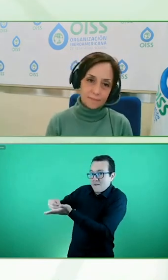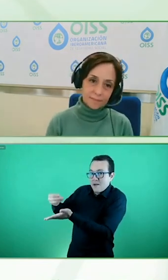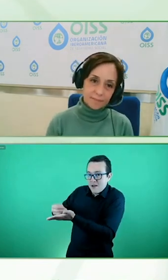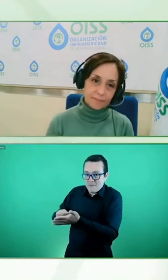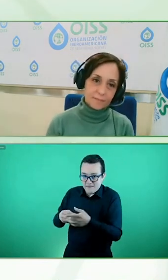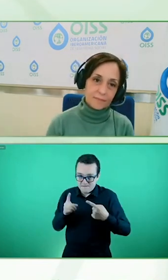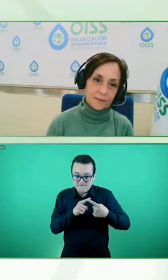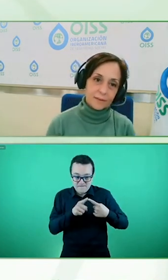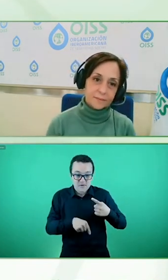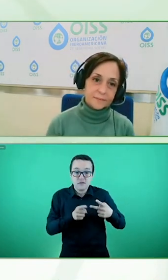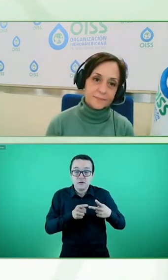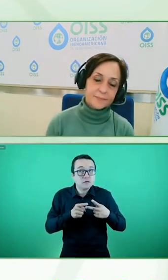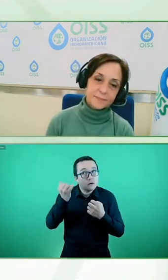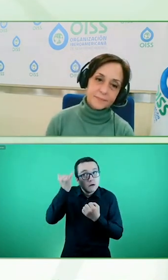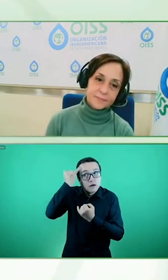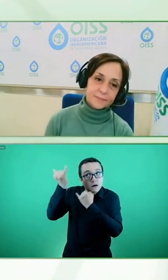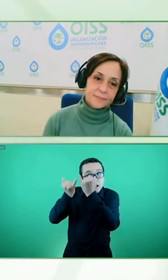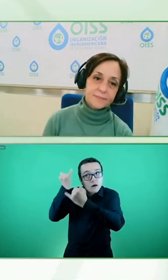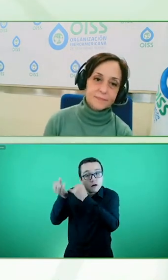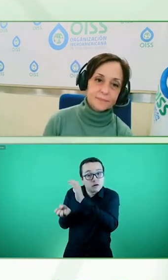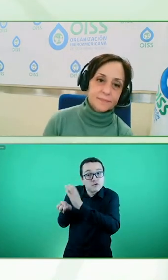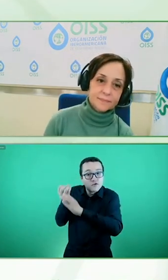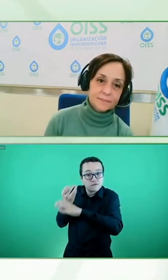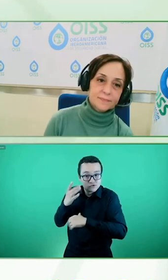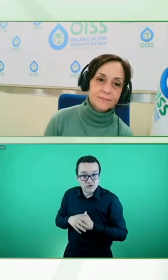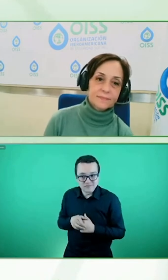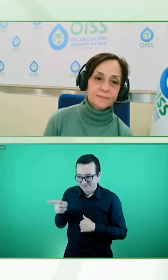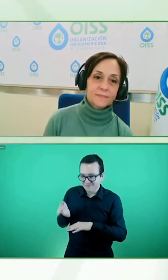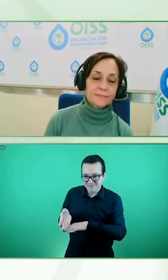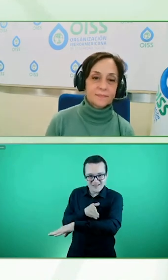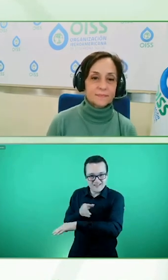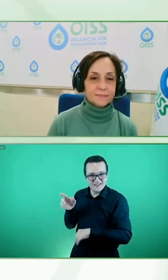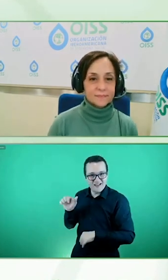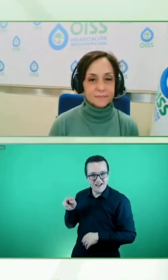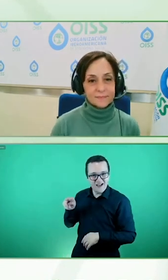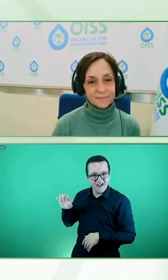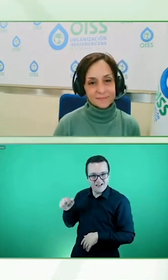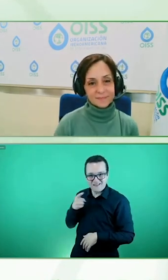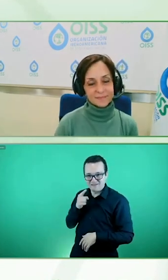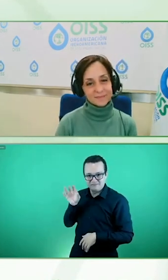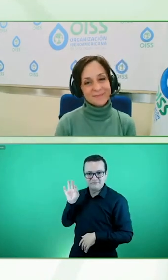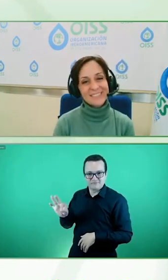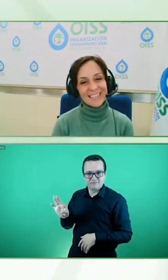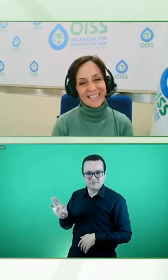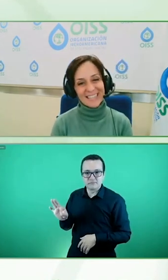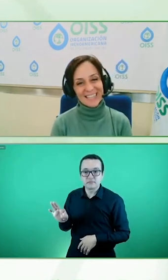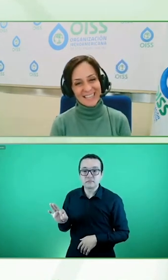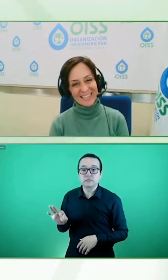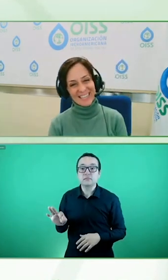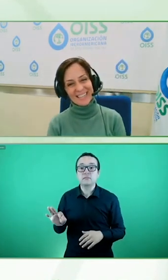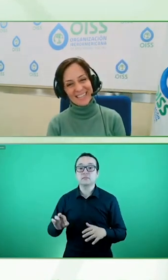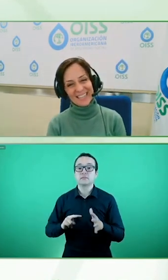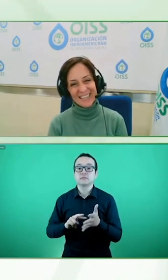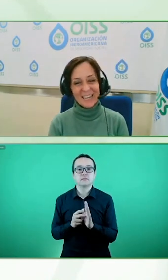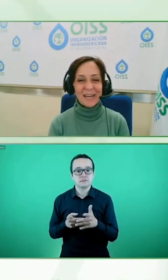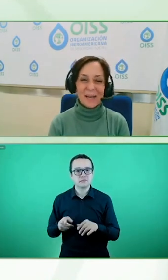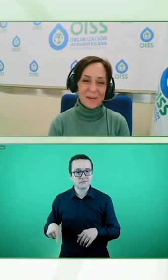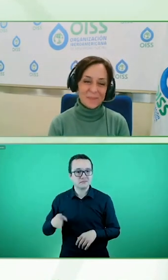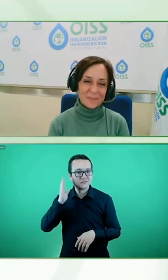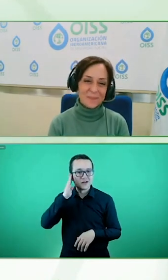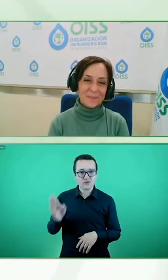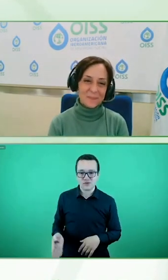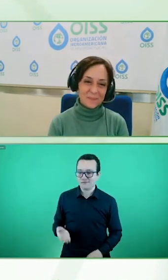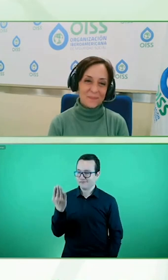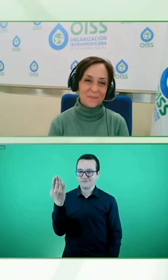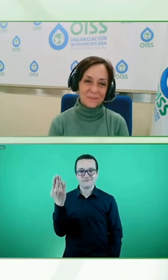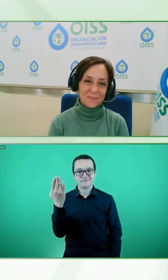como decía antes Ana, ¿no? Y pensemos en toda la tecnología. Cuando uno saca aquí la cosa maravillosa y no se nota el teléfono, ¿no? Y uno dice, bueno, pues a alguien